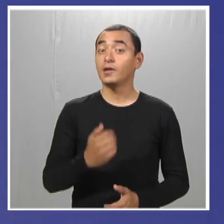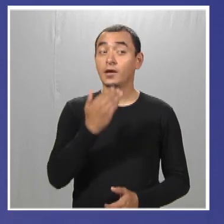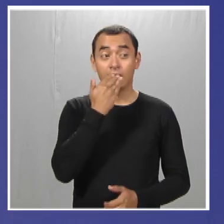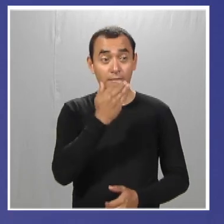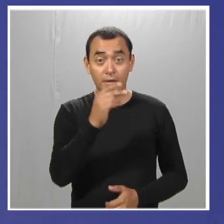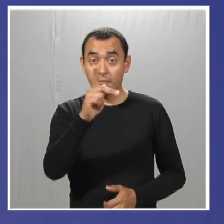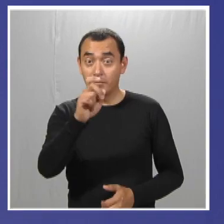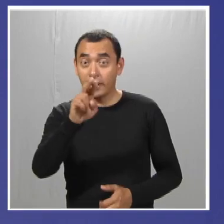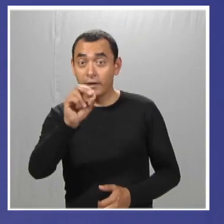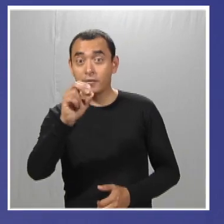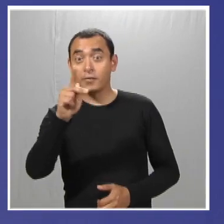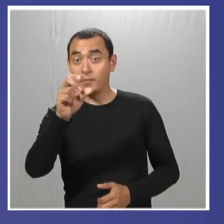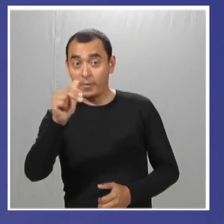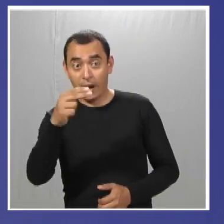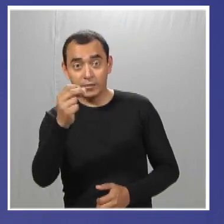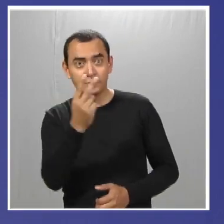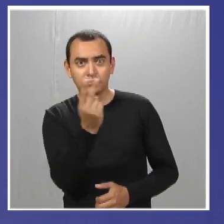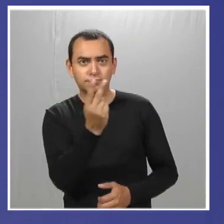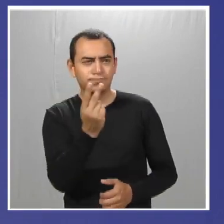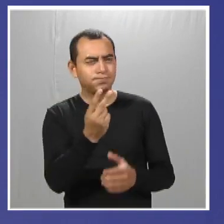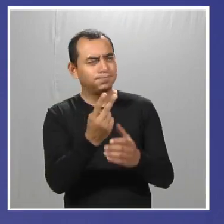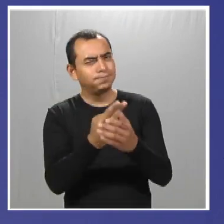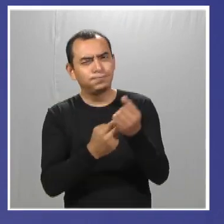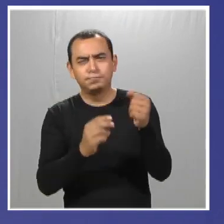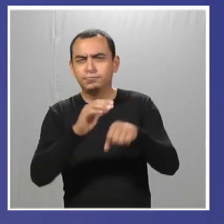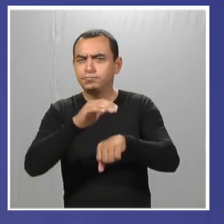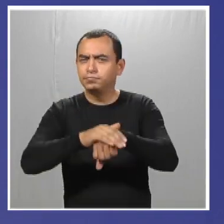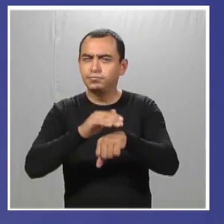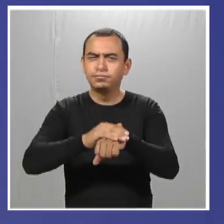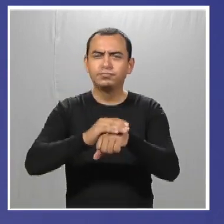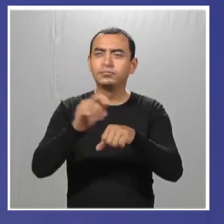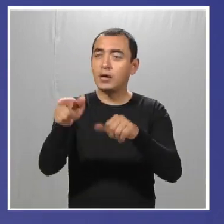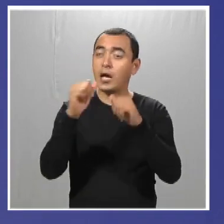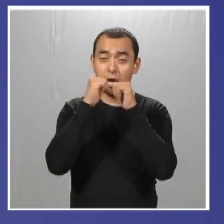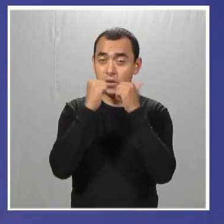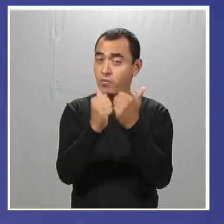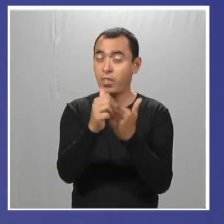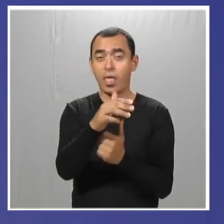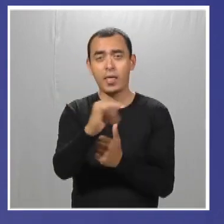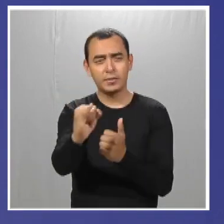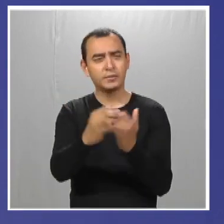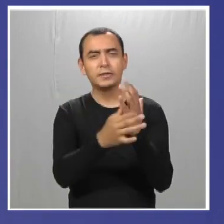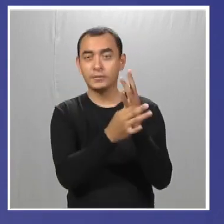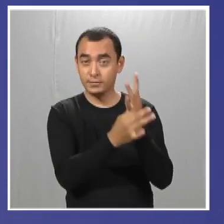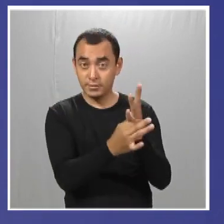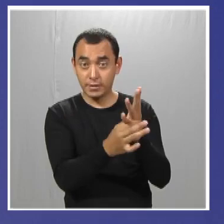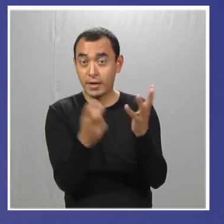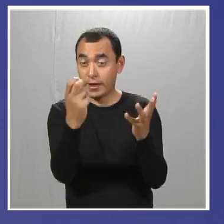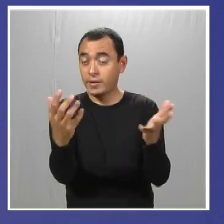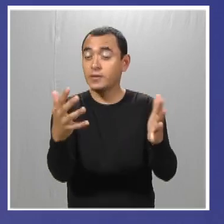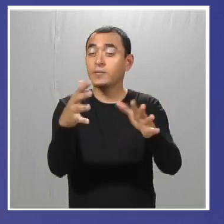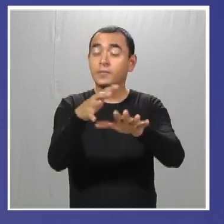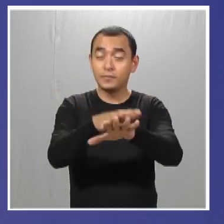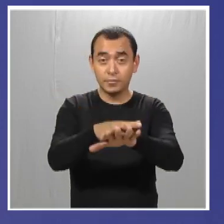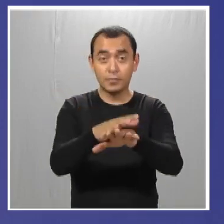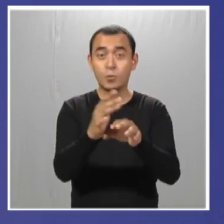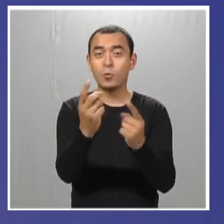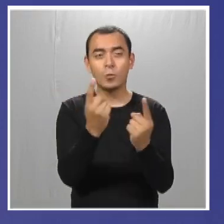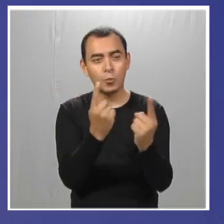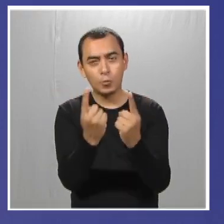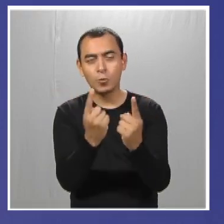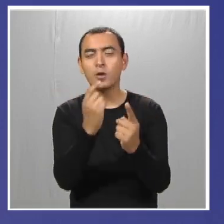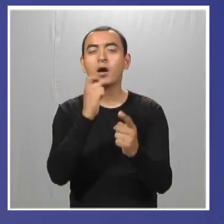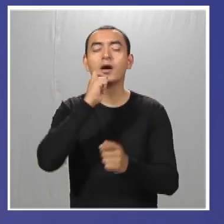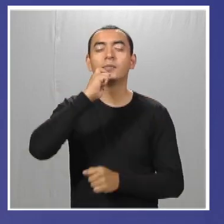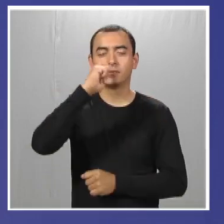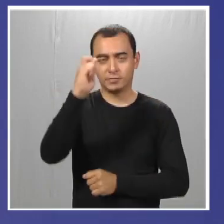Pues Pedro y Pancho hacen una mancuerna maravillosa en Best Buddies, pero es parte de, como él decía, esta inclusión que hay